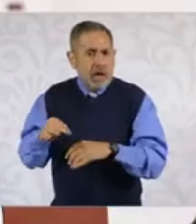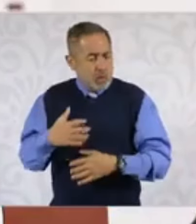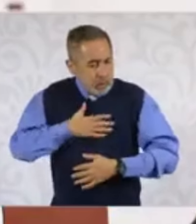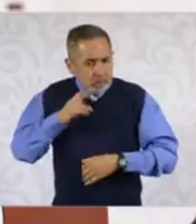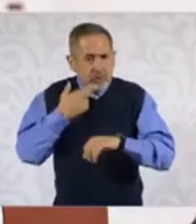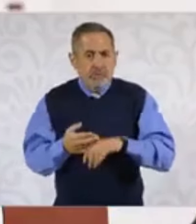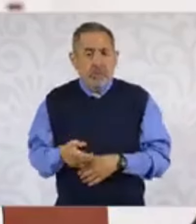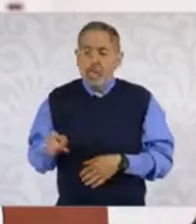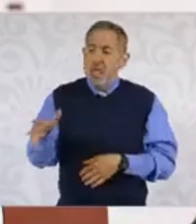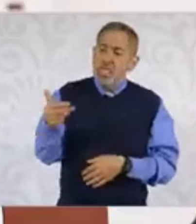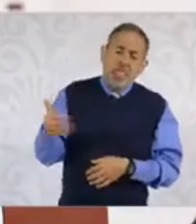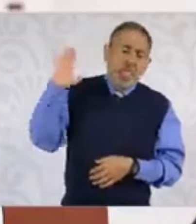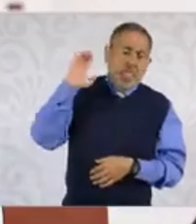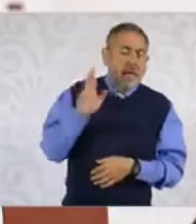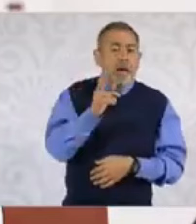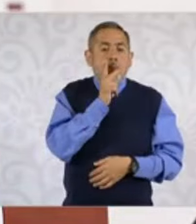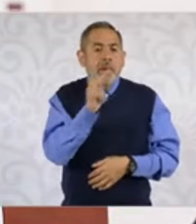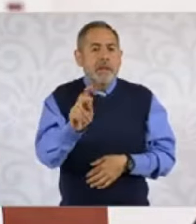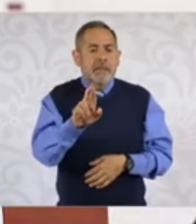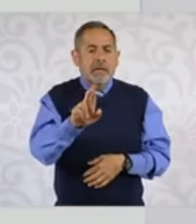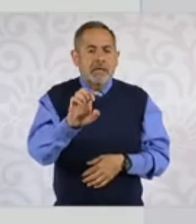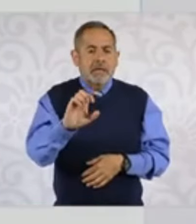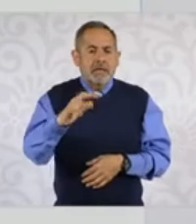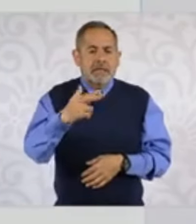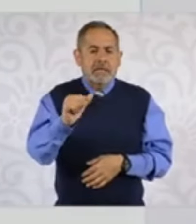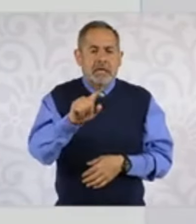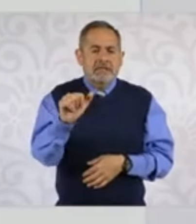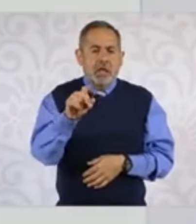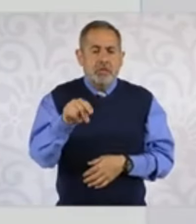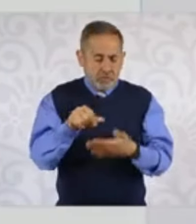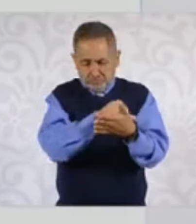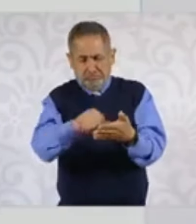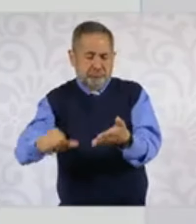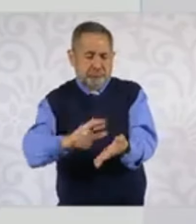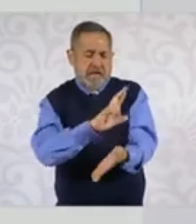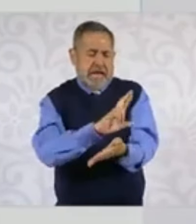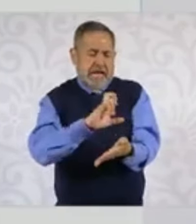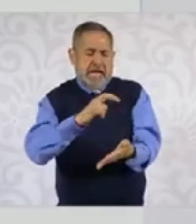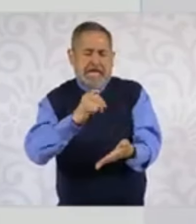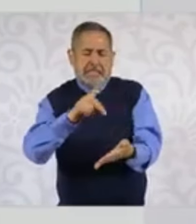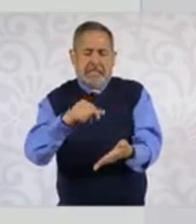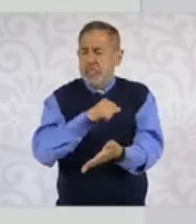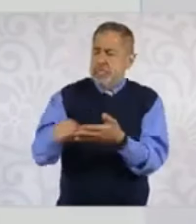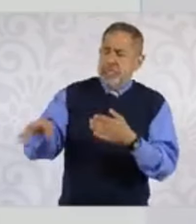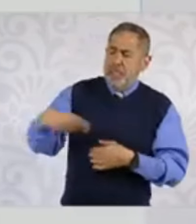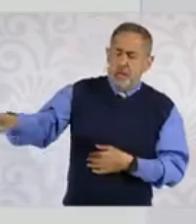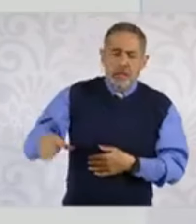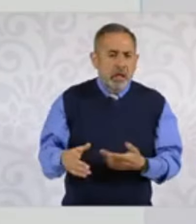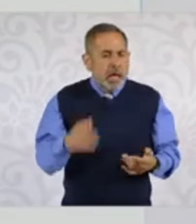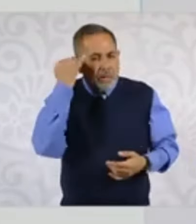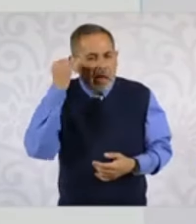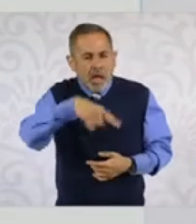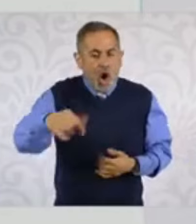Recuerden que este IMSS-Bienestar realiza contrataciones a médicas y a médicos especialistas